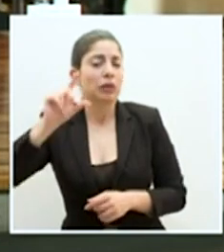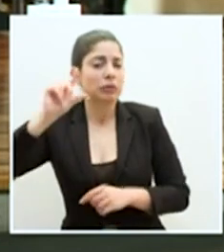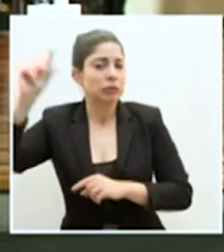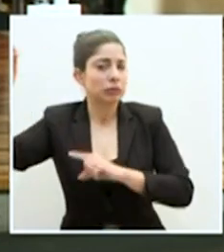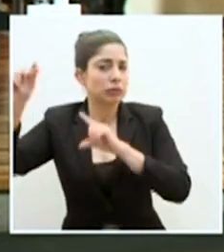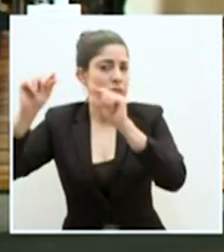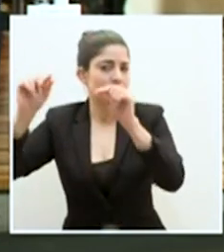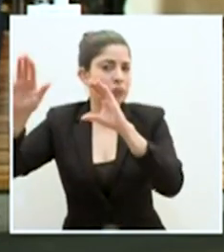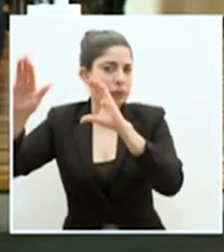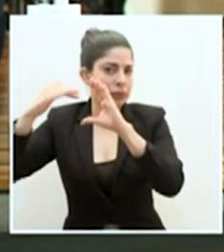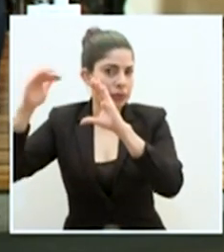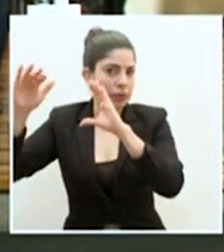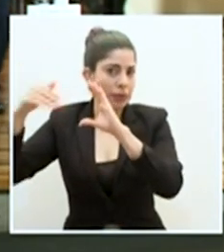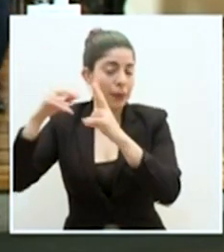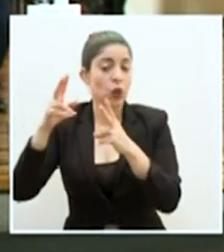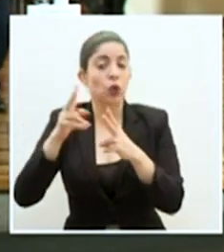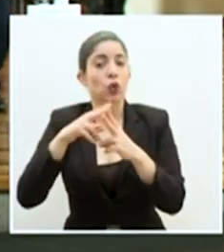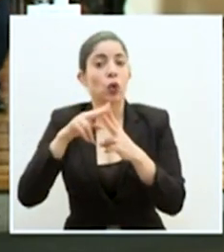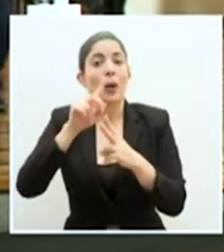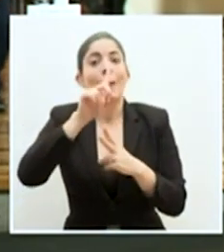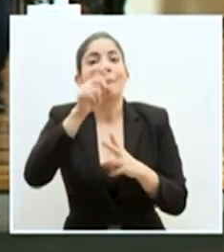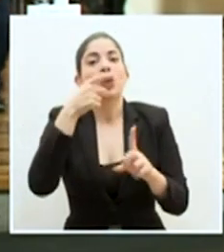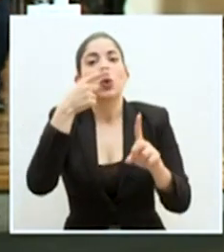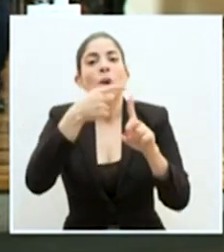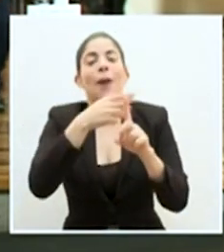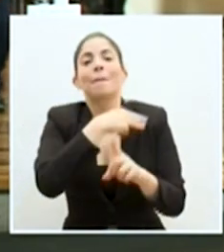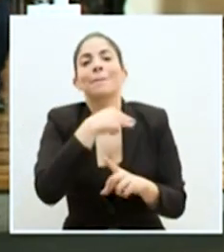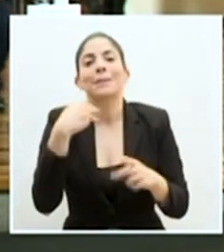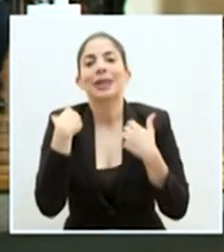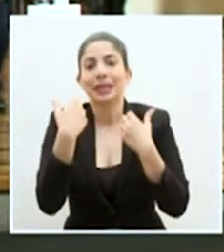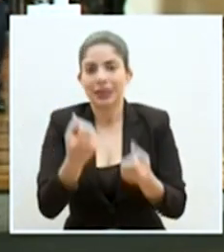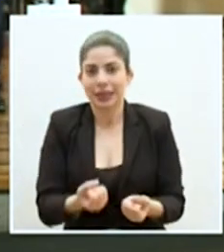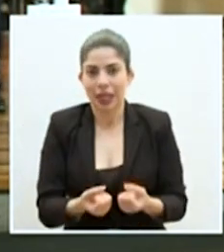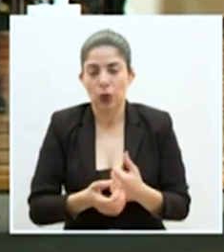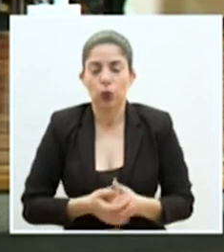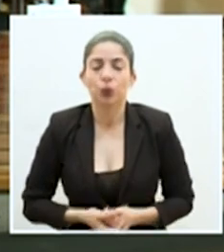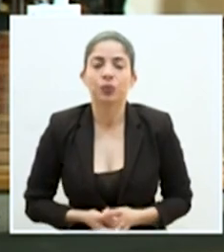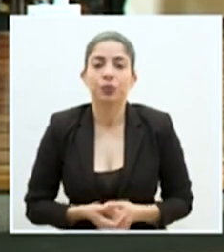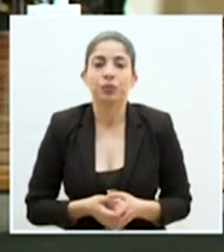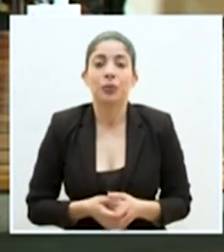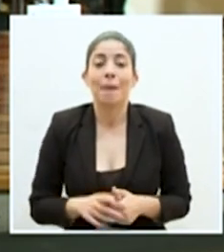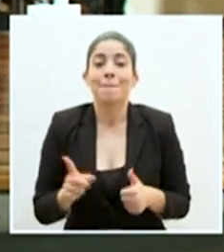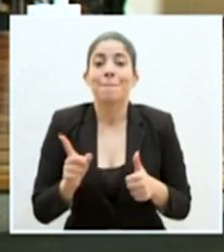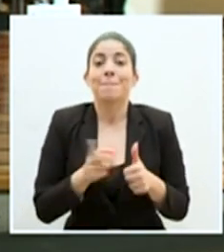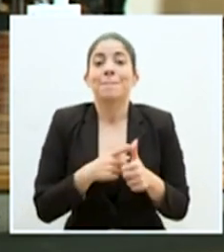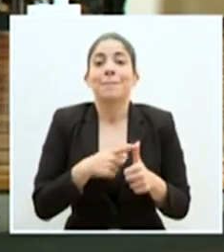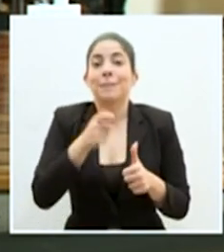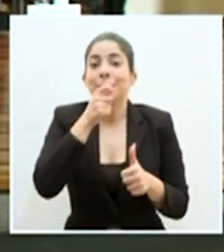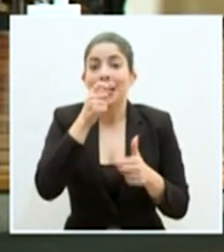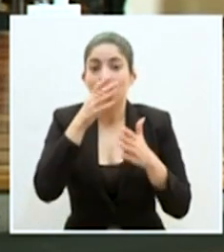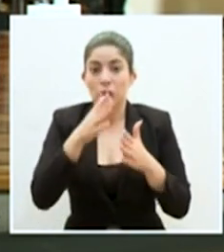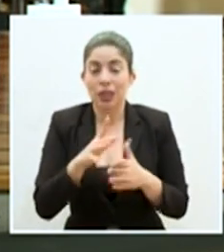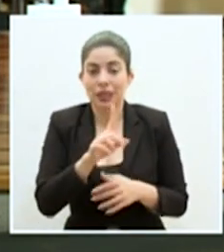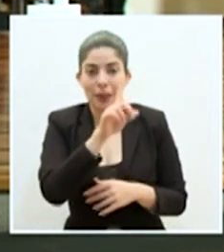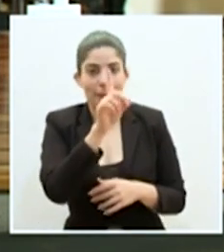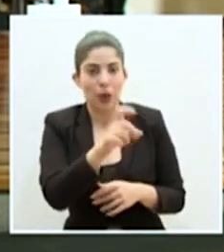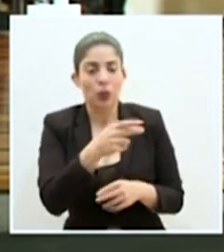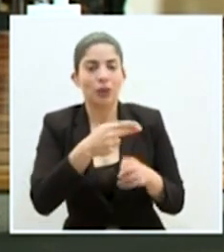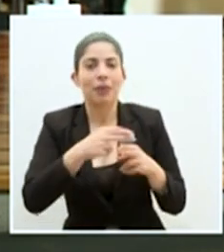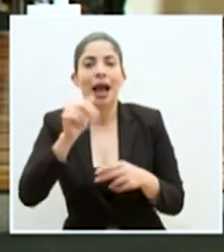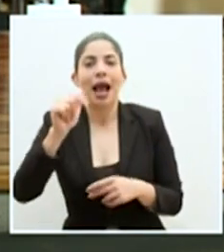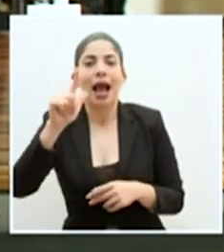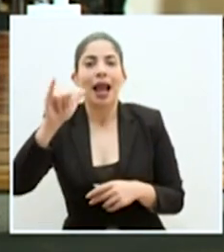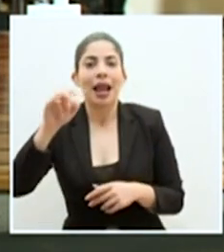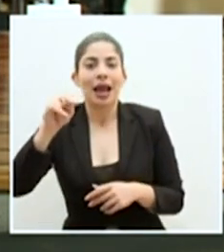comunicación regionales, ambas para el ministro de Salud. El primer colega en consultar es Alan